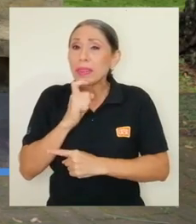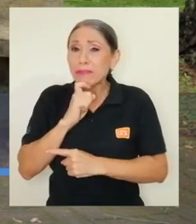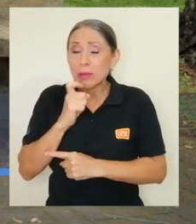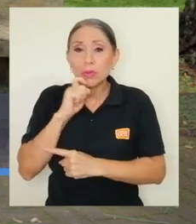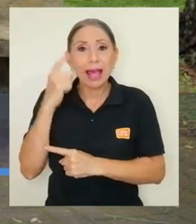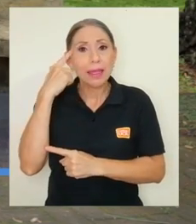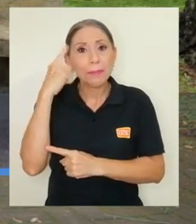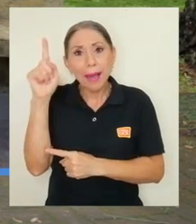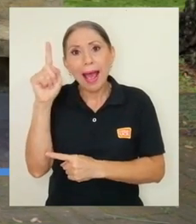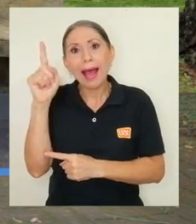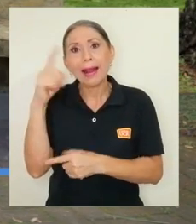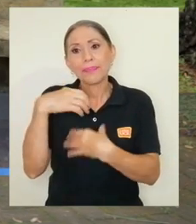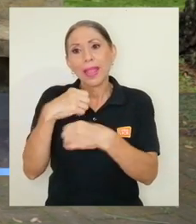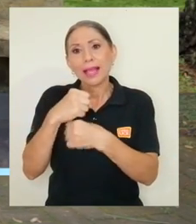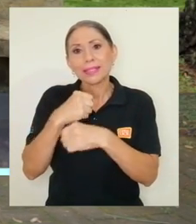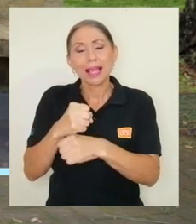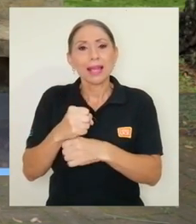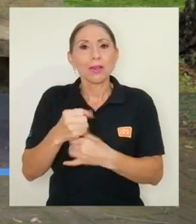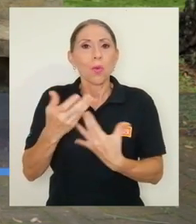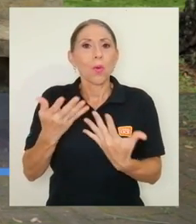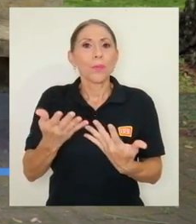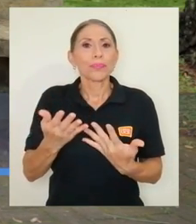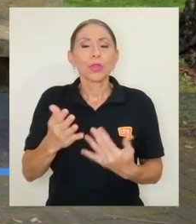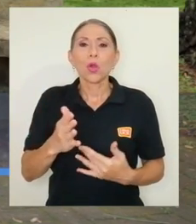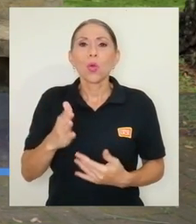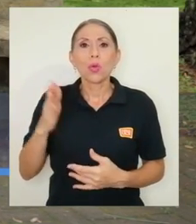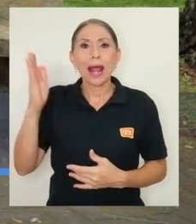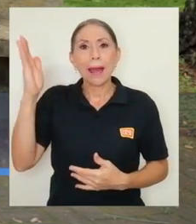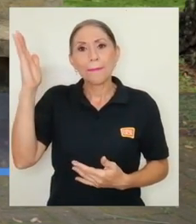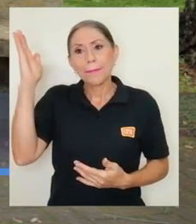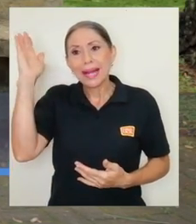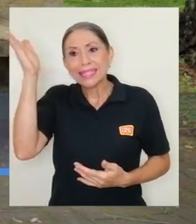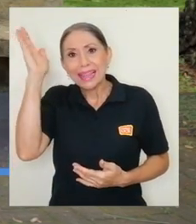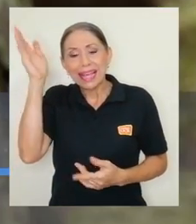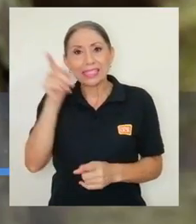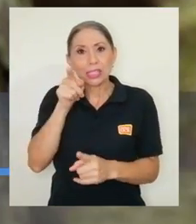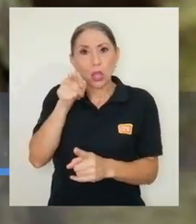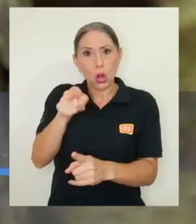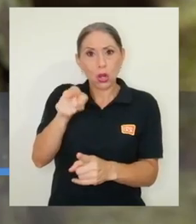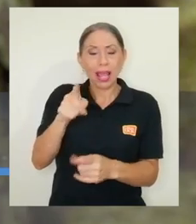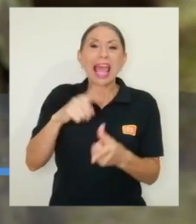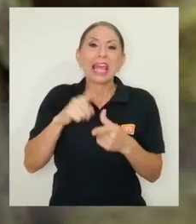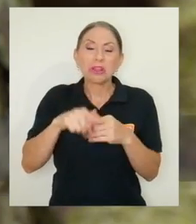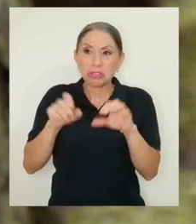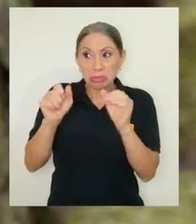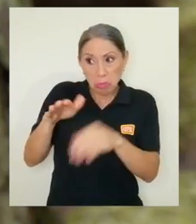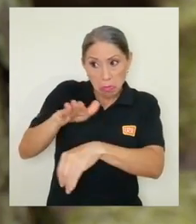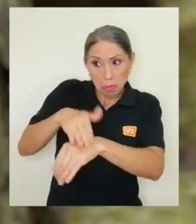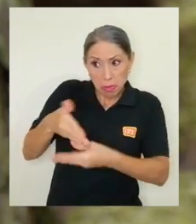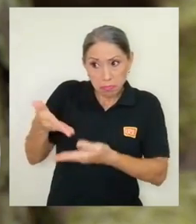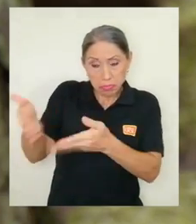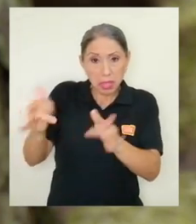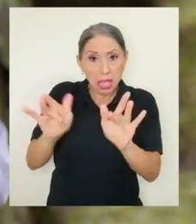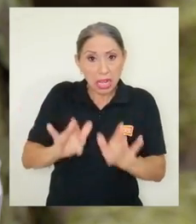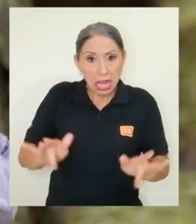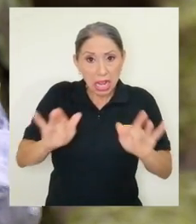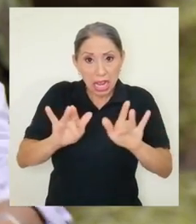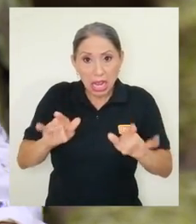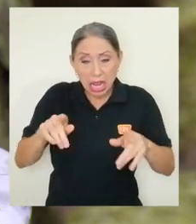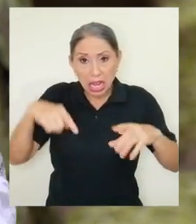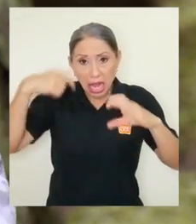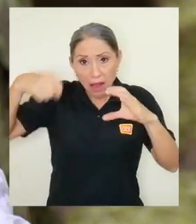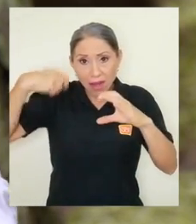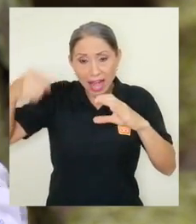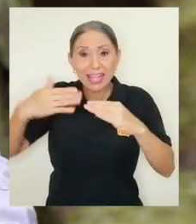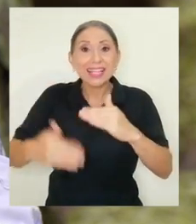para hacer la presentación ahí mismo. Entonces, se les permite grabarlas y presentar el video. Y en ella cuando están en el curso.